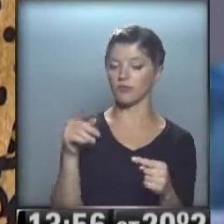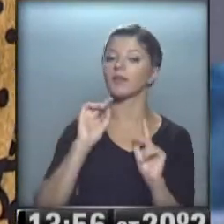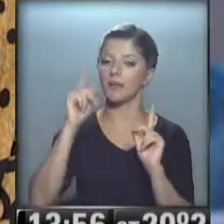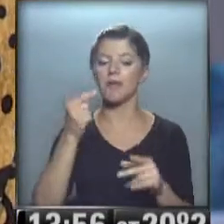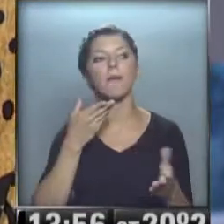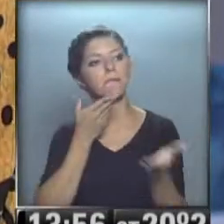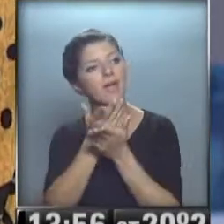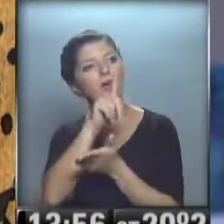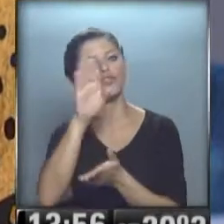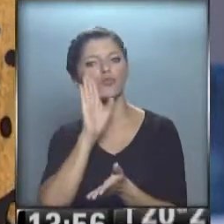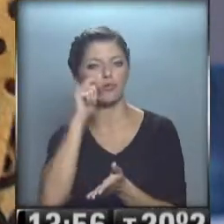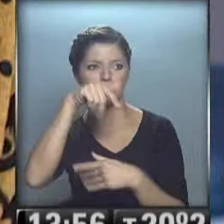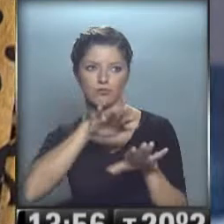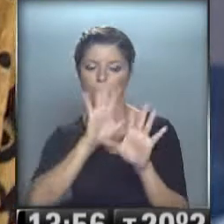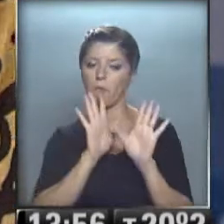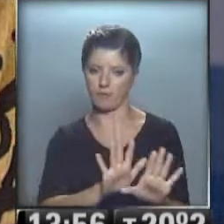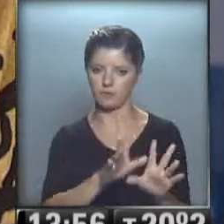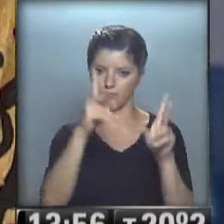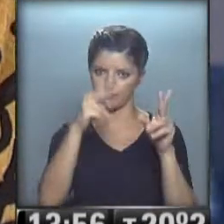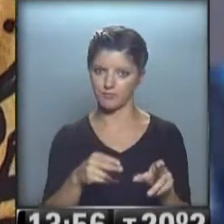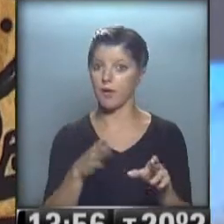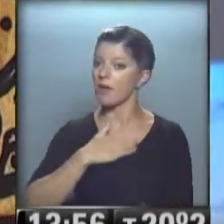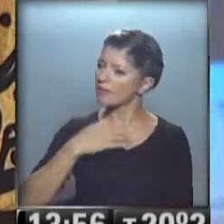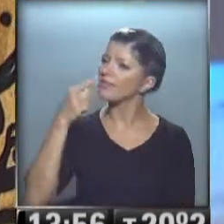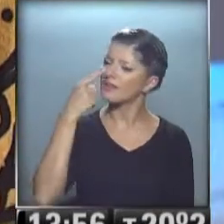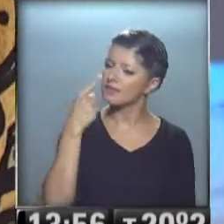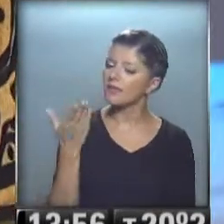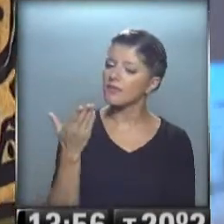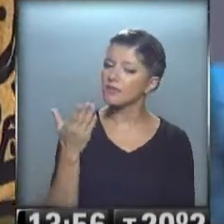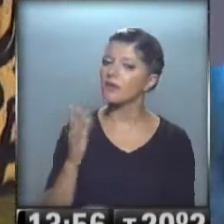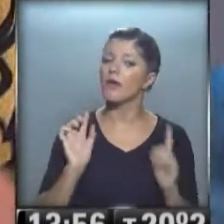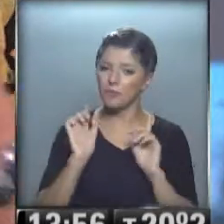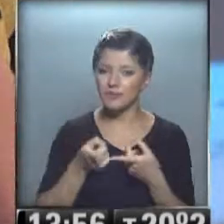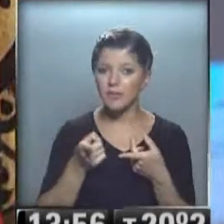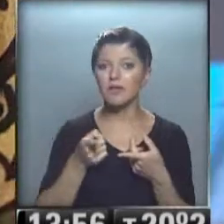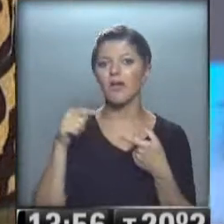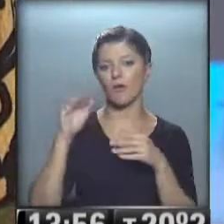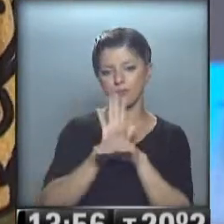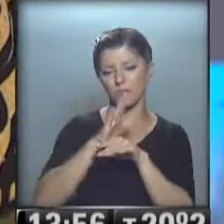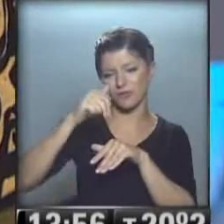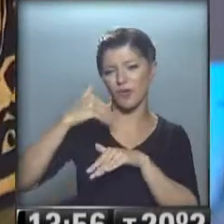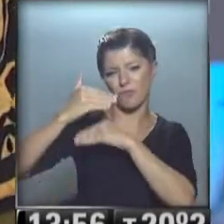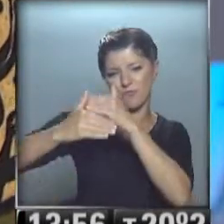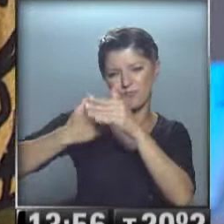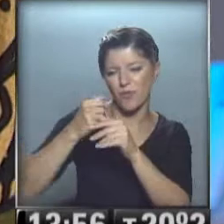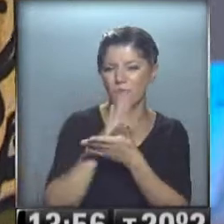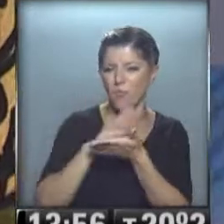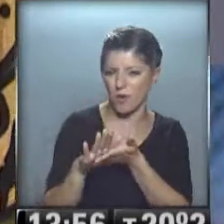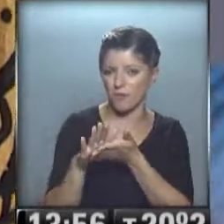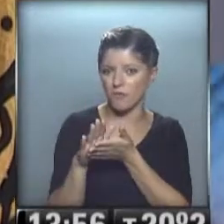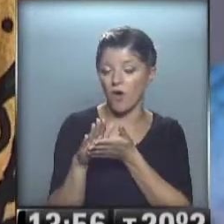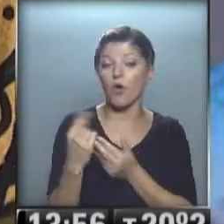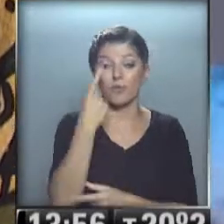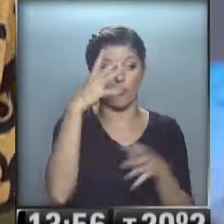Estados Unidos a poner fin a esta práctica. Me pareció interesante porque también es parte de esta nueva era, de este nuevo mundo, donde un